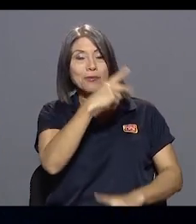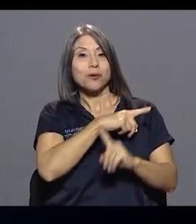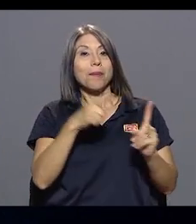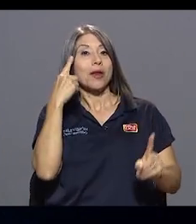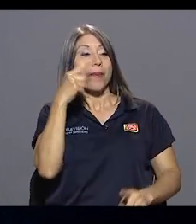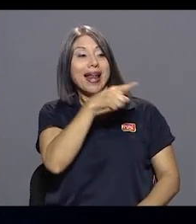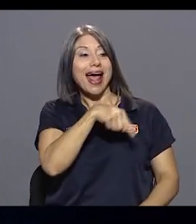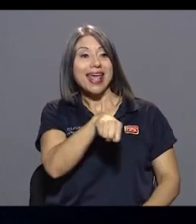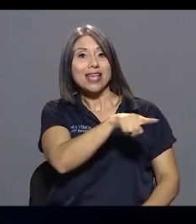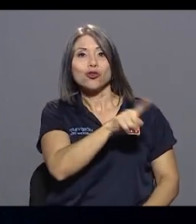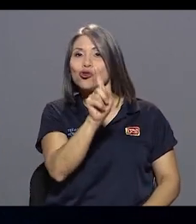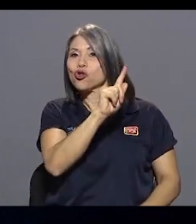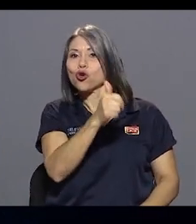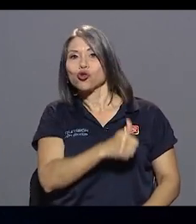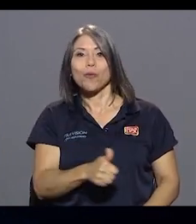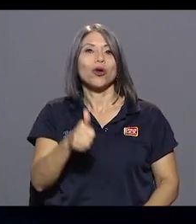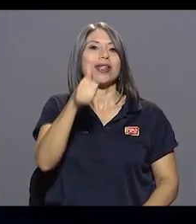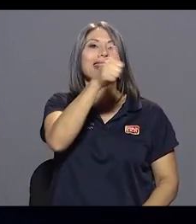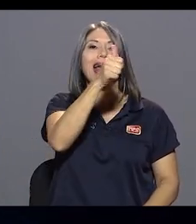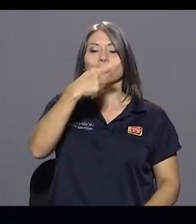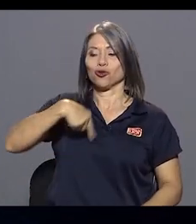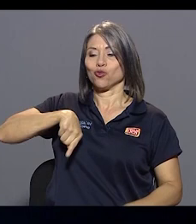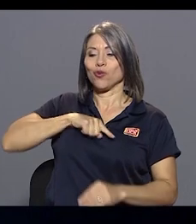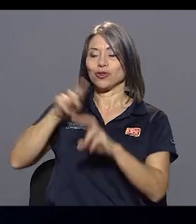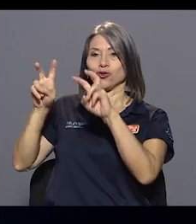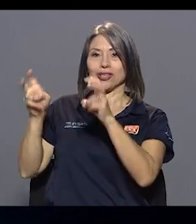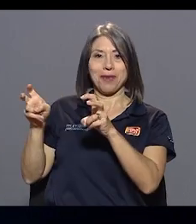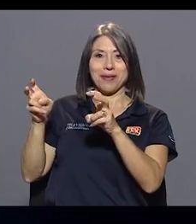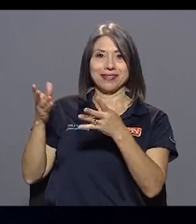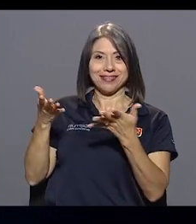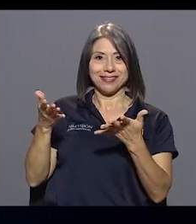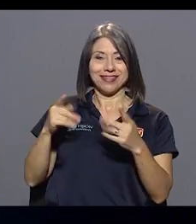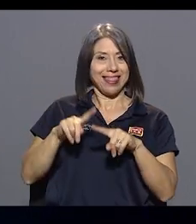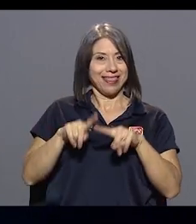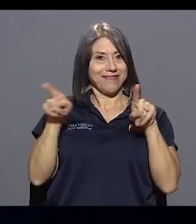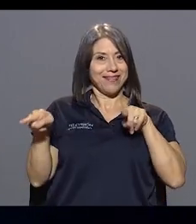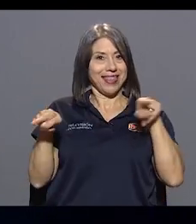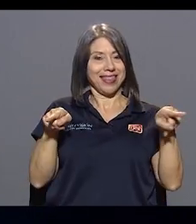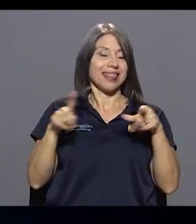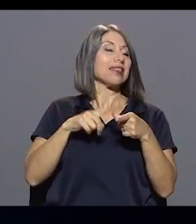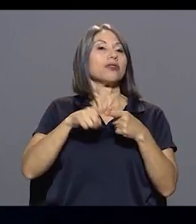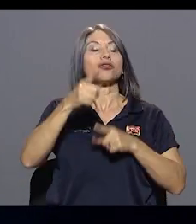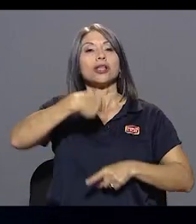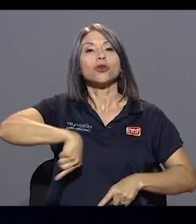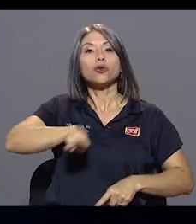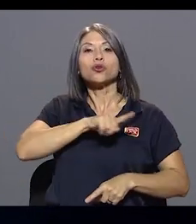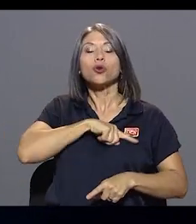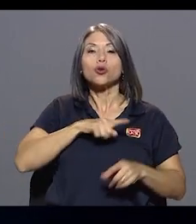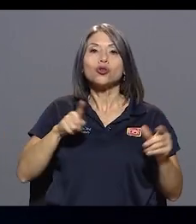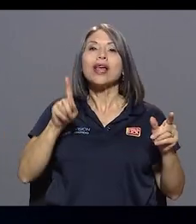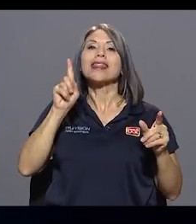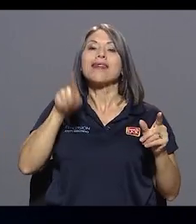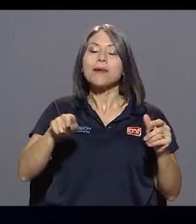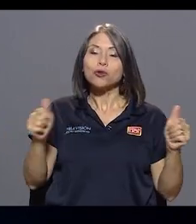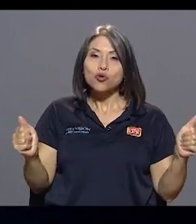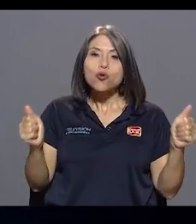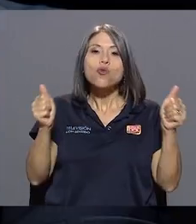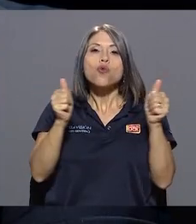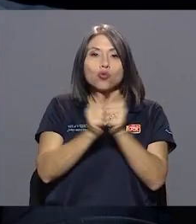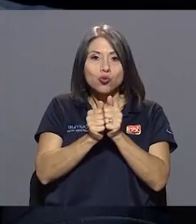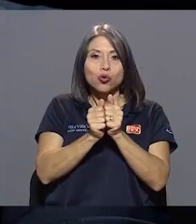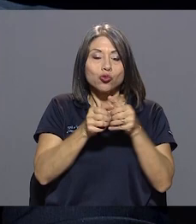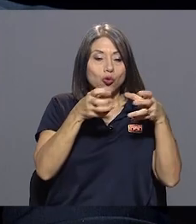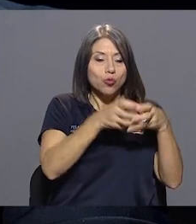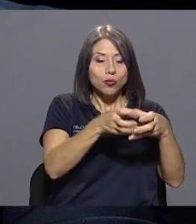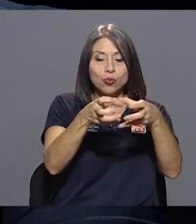temas nuestros, para ellos no son tan prioritarios. Entonces, yo creo que sí tenemos que apuntar juntos, todos los grupos sindicales,